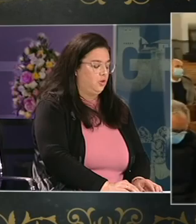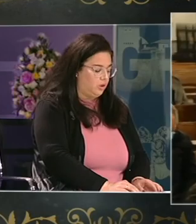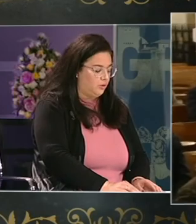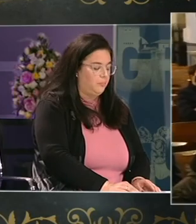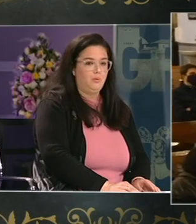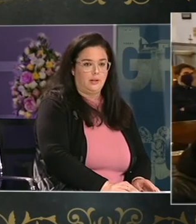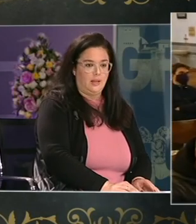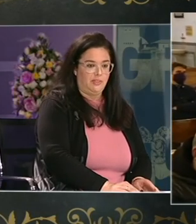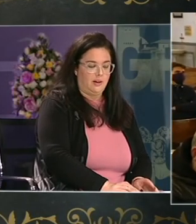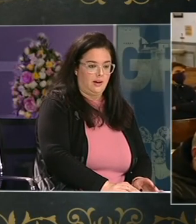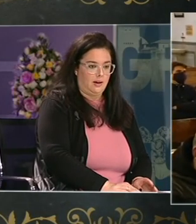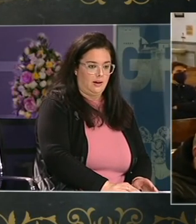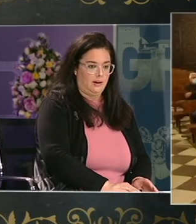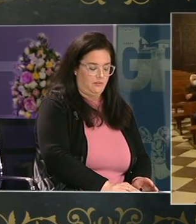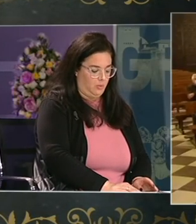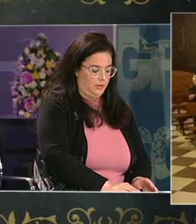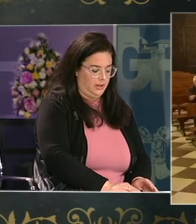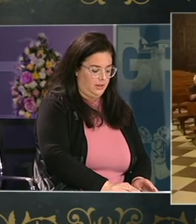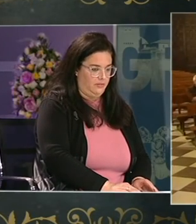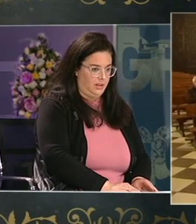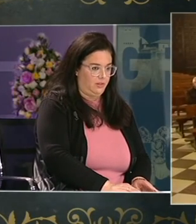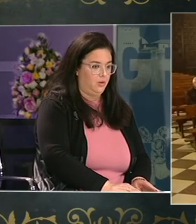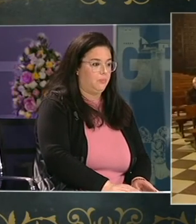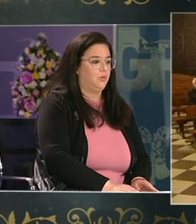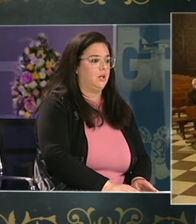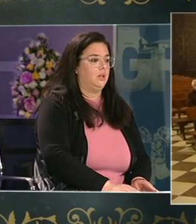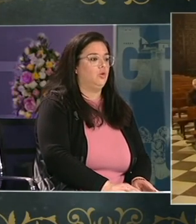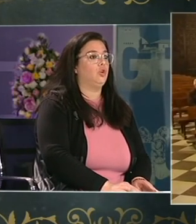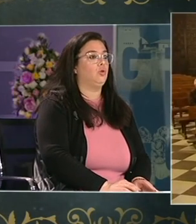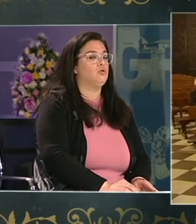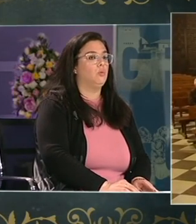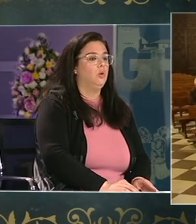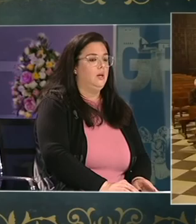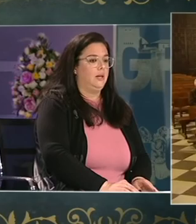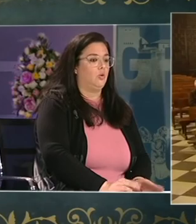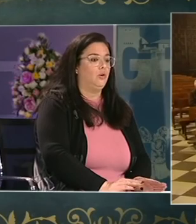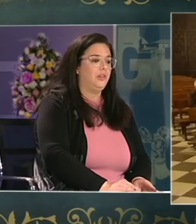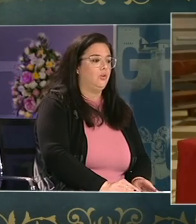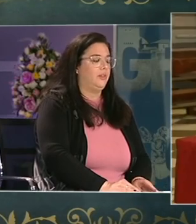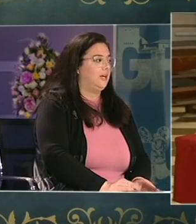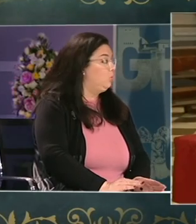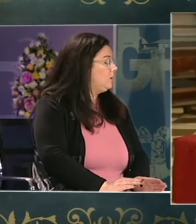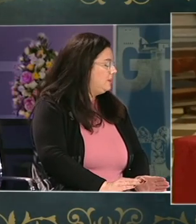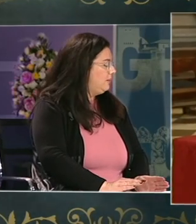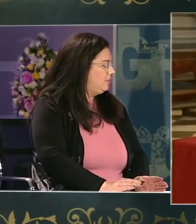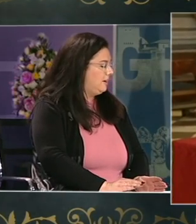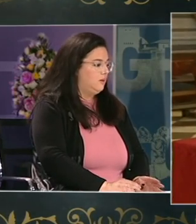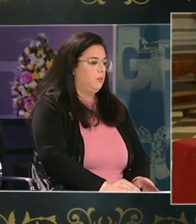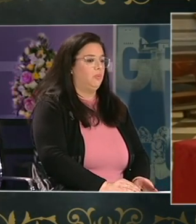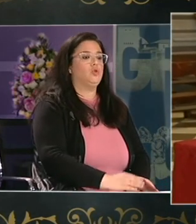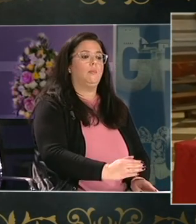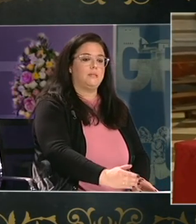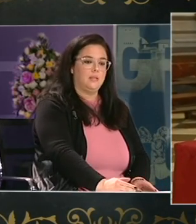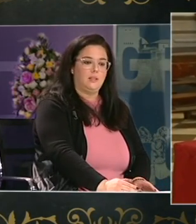yo quiero romper una lanza a favor de federación porque yo creo que todos somos conocedores de que en última instancia